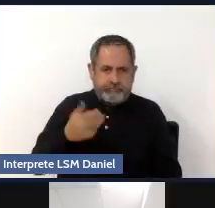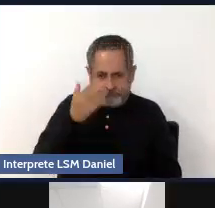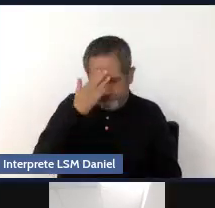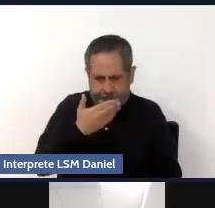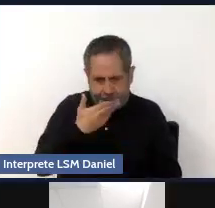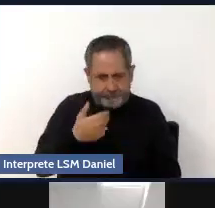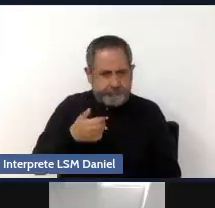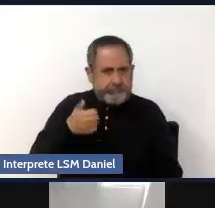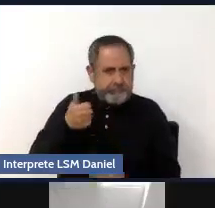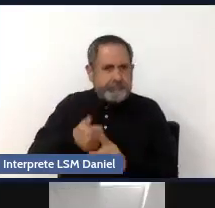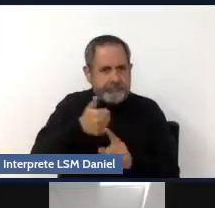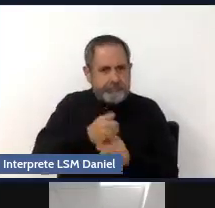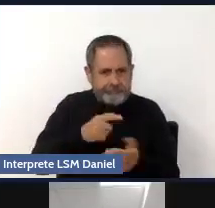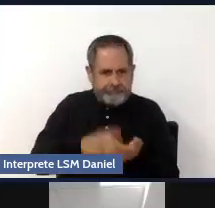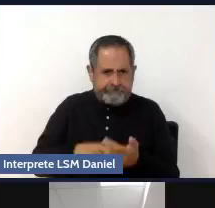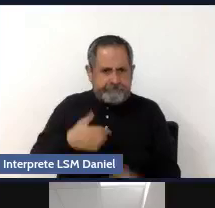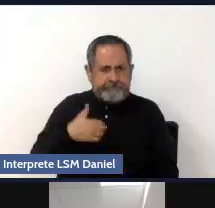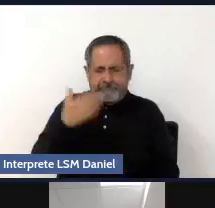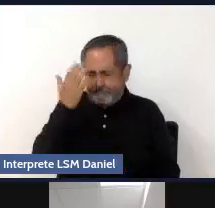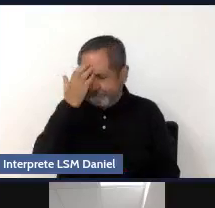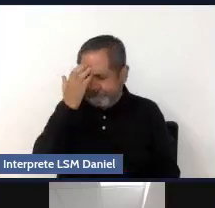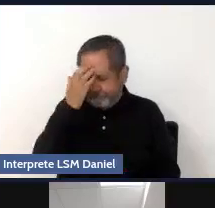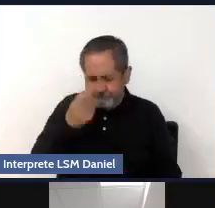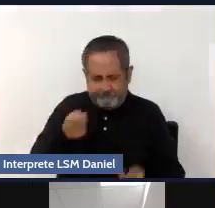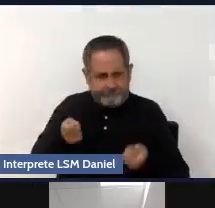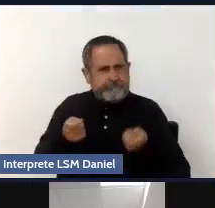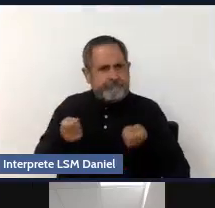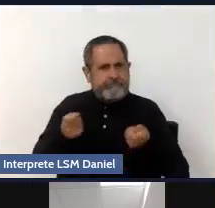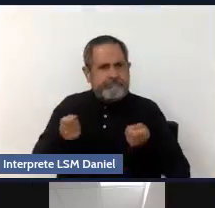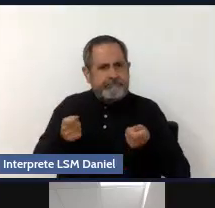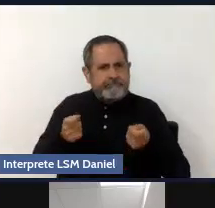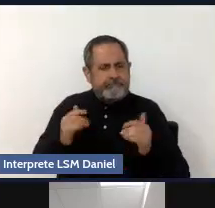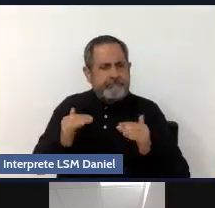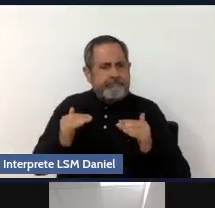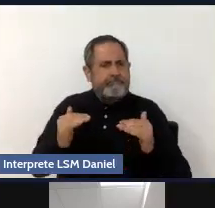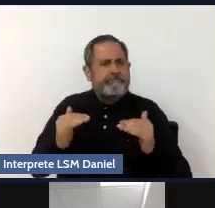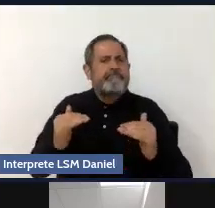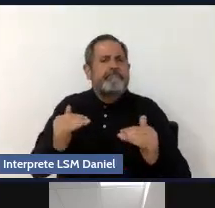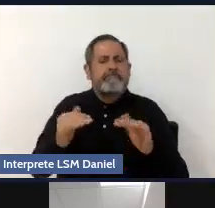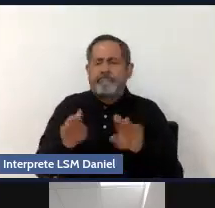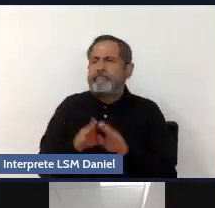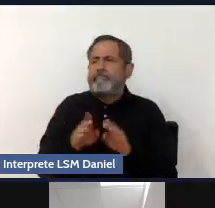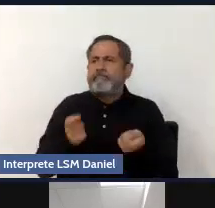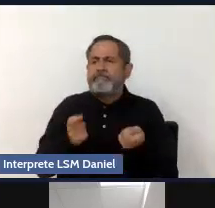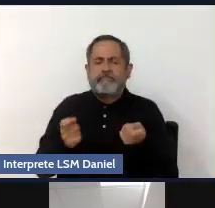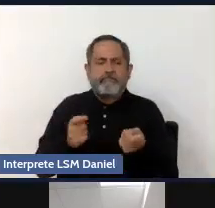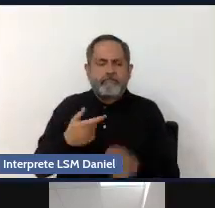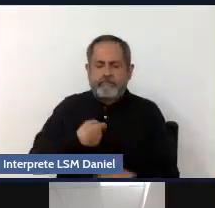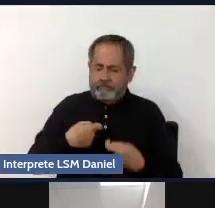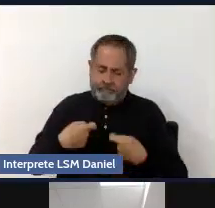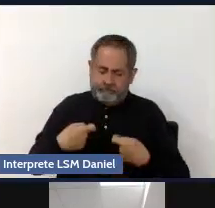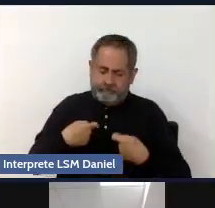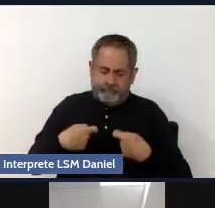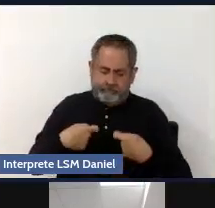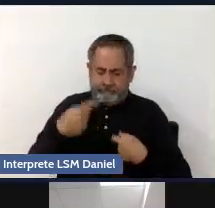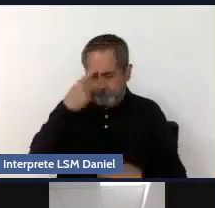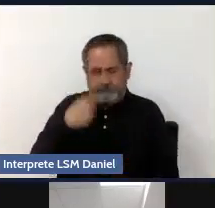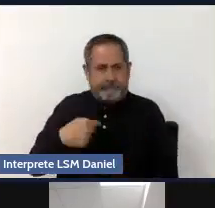tanto yo tengo esta capacidad de autorregularme? De